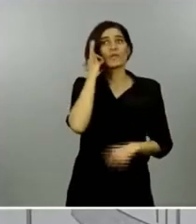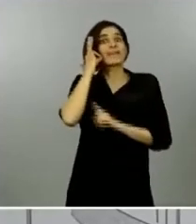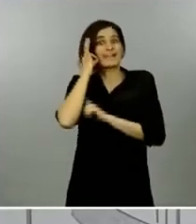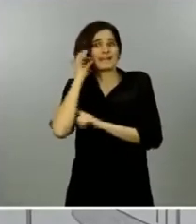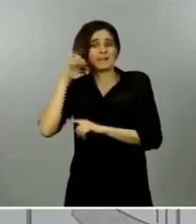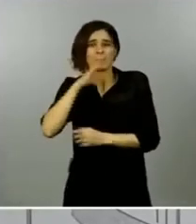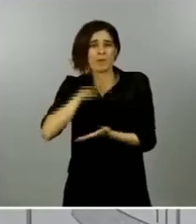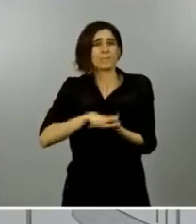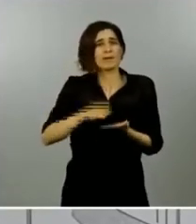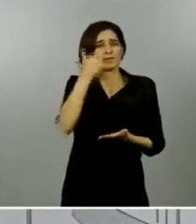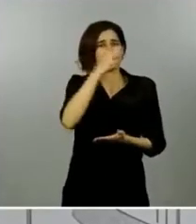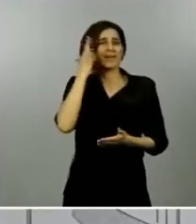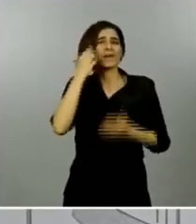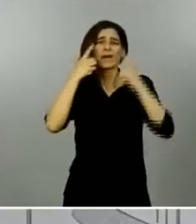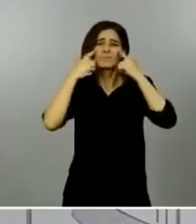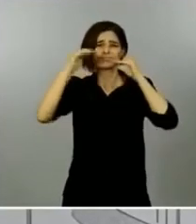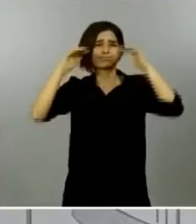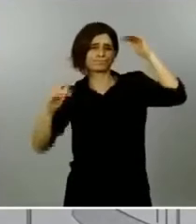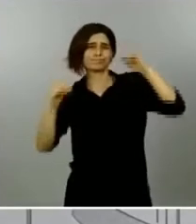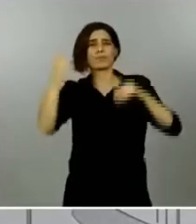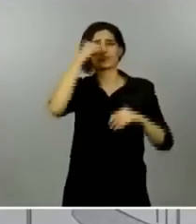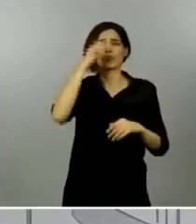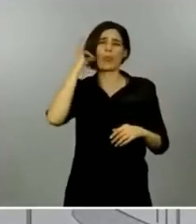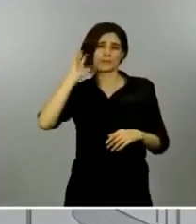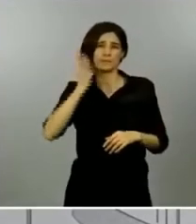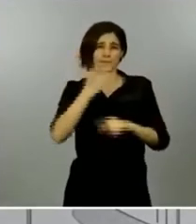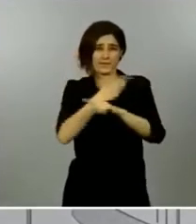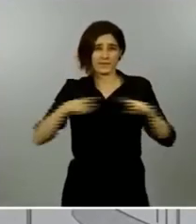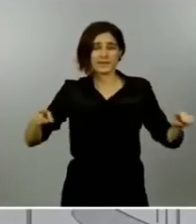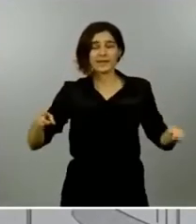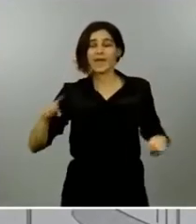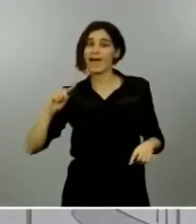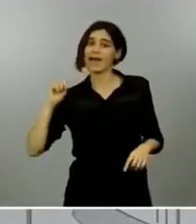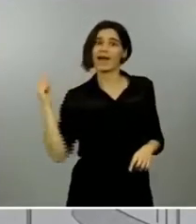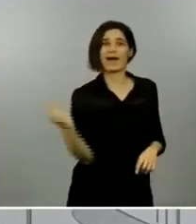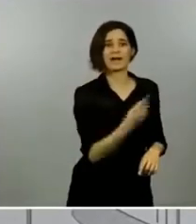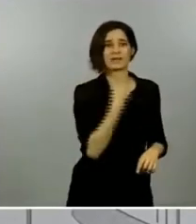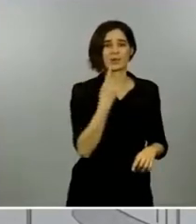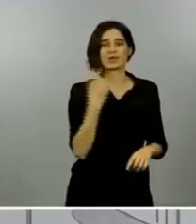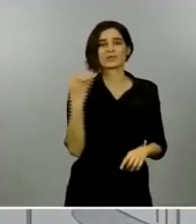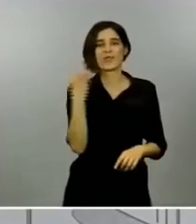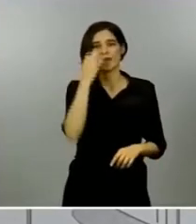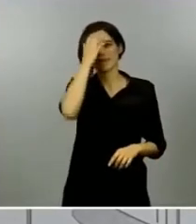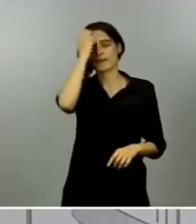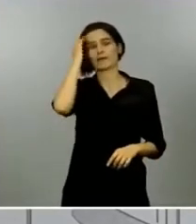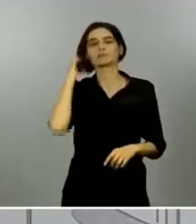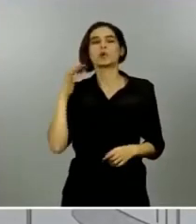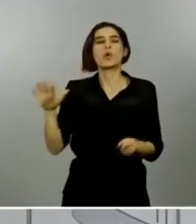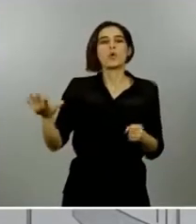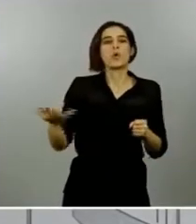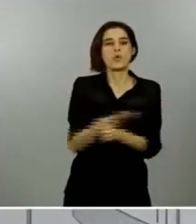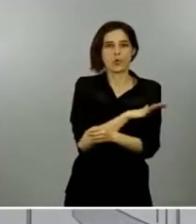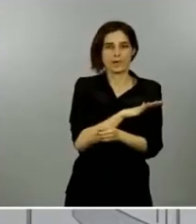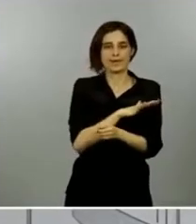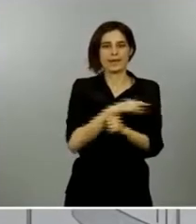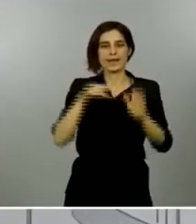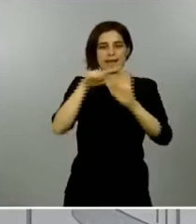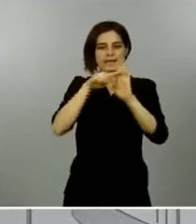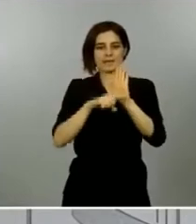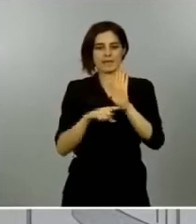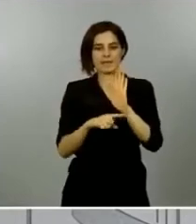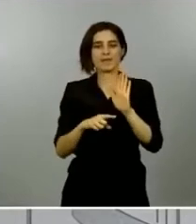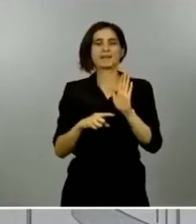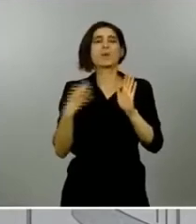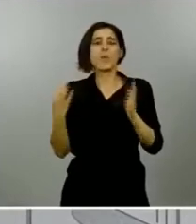social deberán encontrar su respuesta específica dentro de la gran respuesta colectiva colectiva que debemos dar con los pactos de